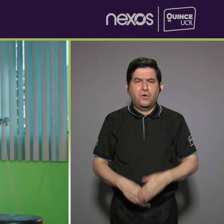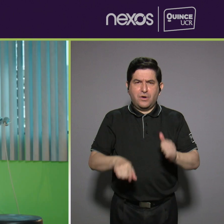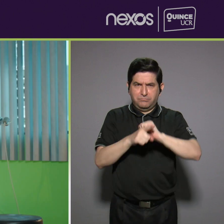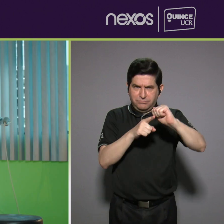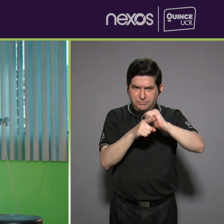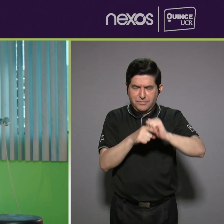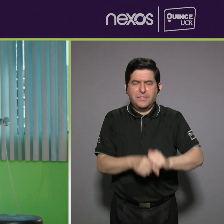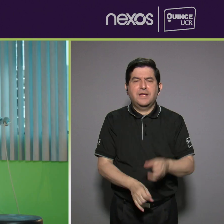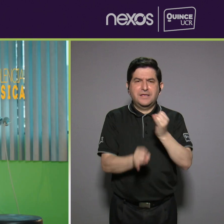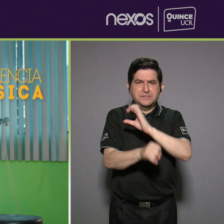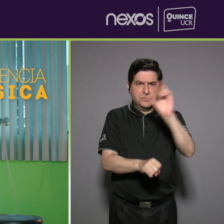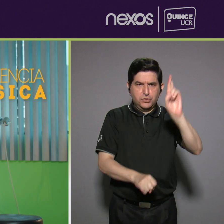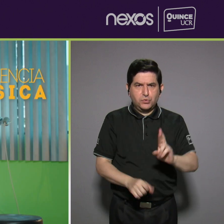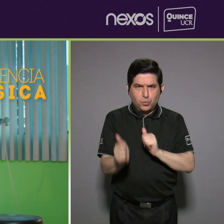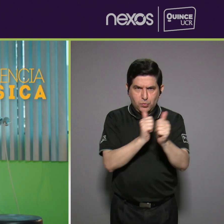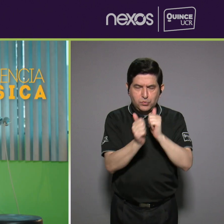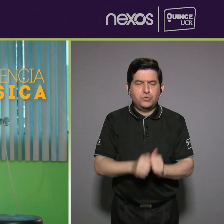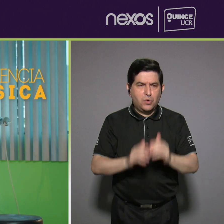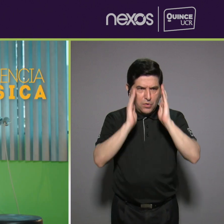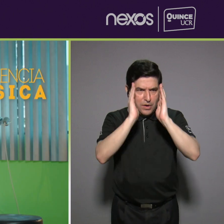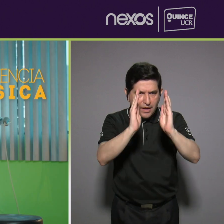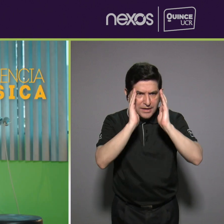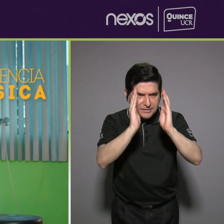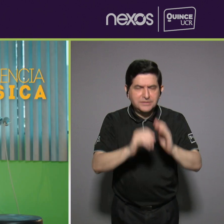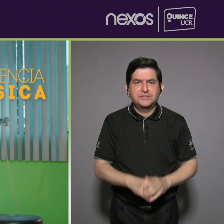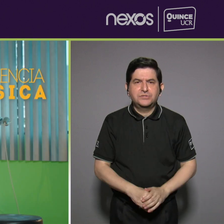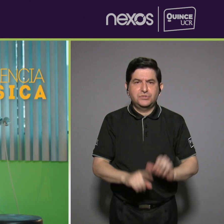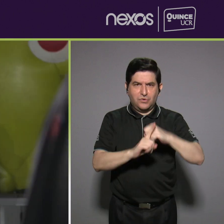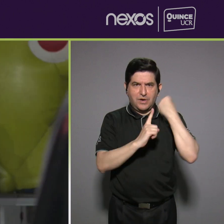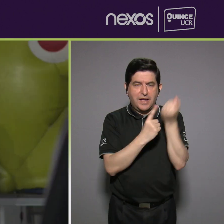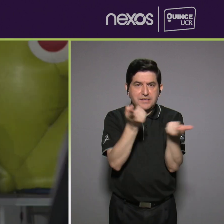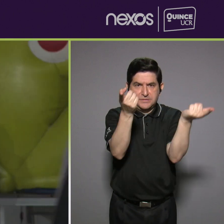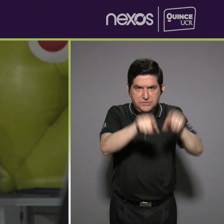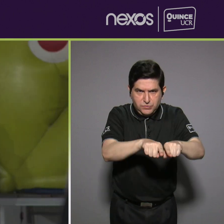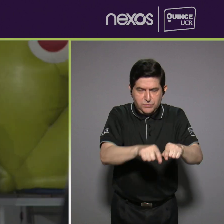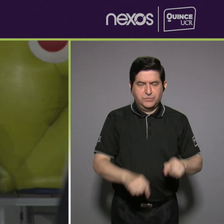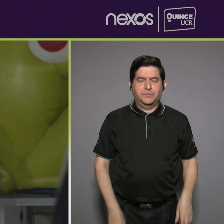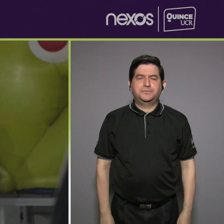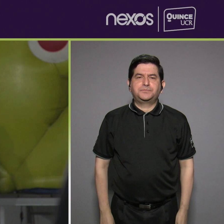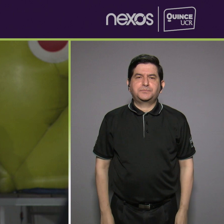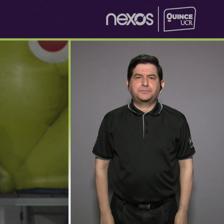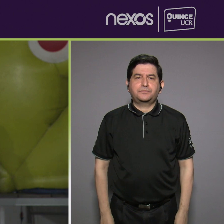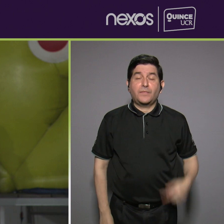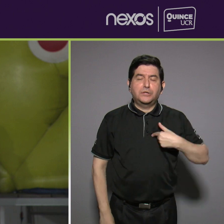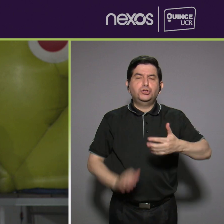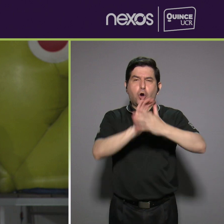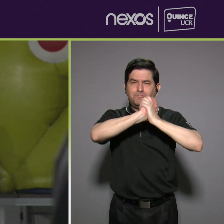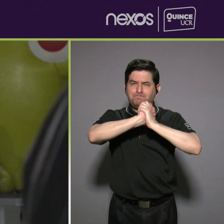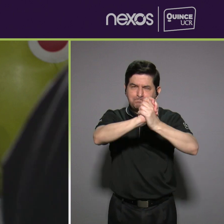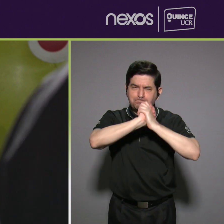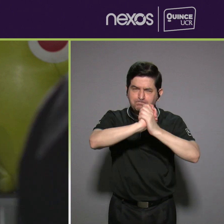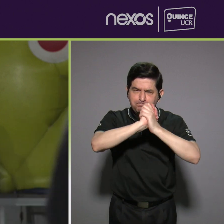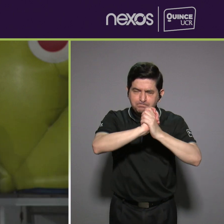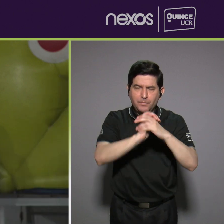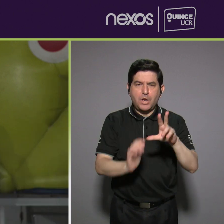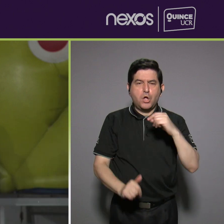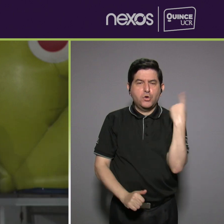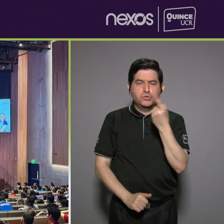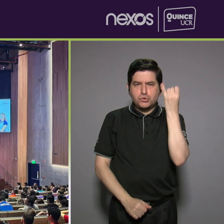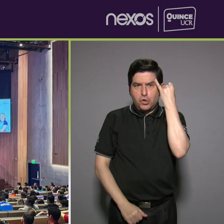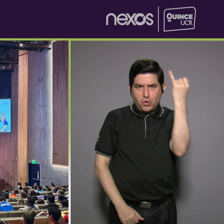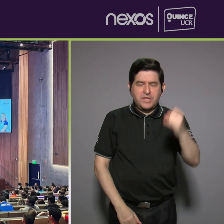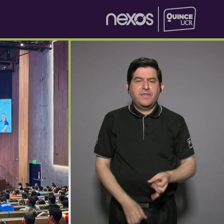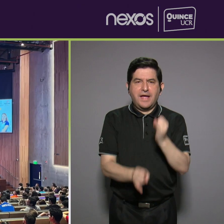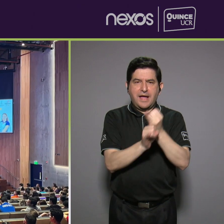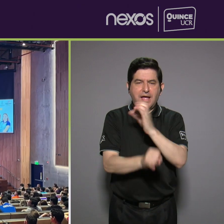se le dará el seguimiento al abordaje que se genere. Entonces, quiero felicitar no solamente por esta iniciativa